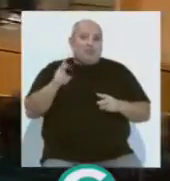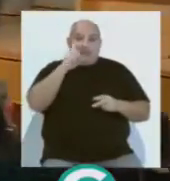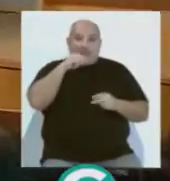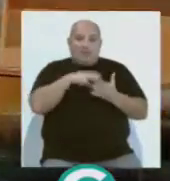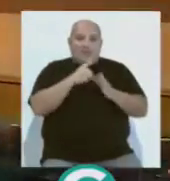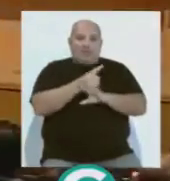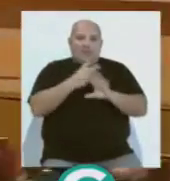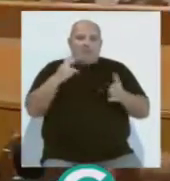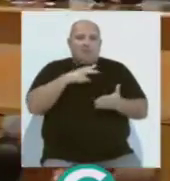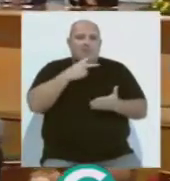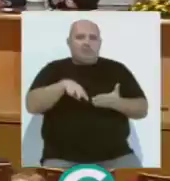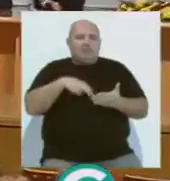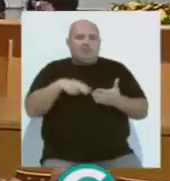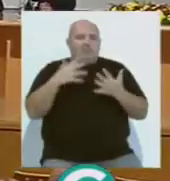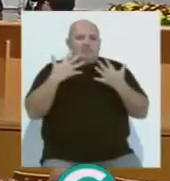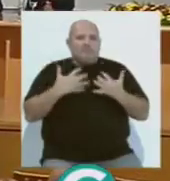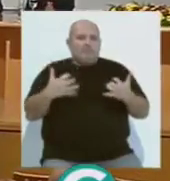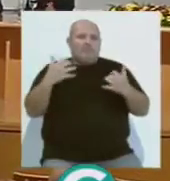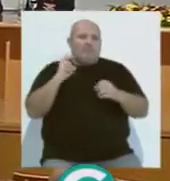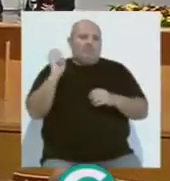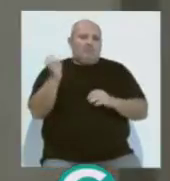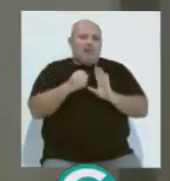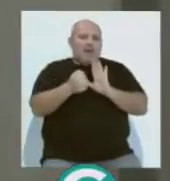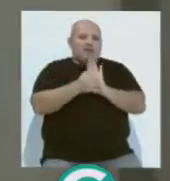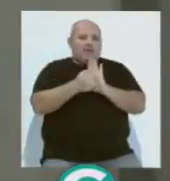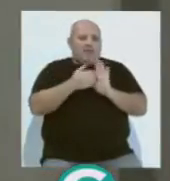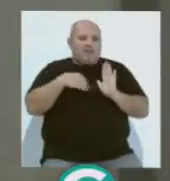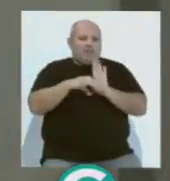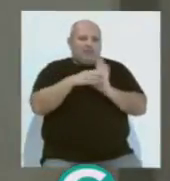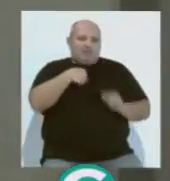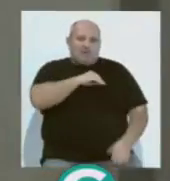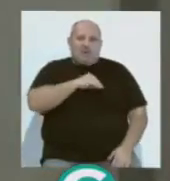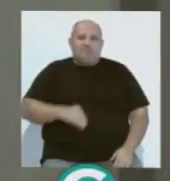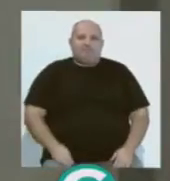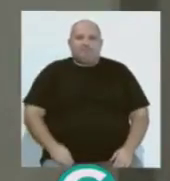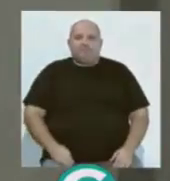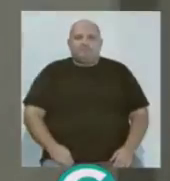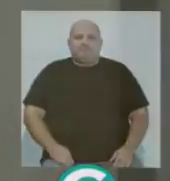año, leyeron para los asistentes distintos artículos de la Constitución Española.